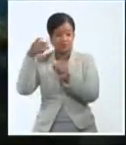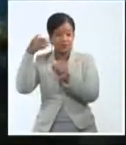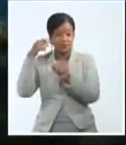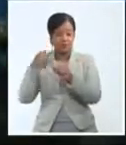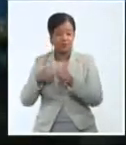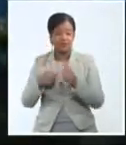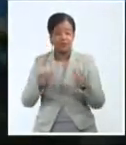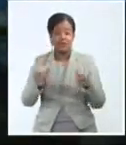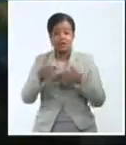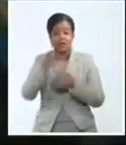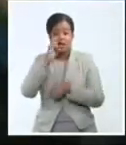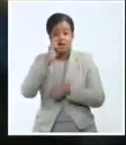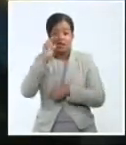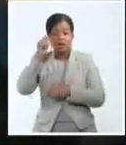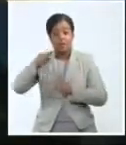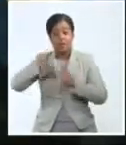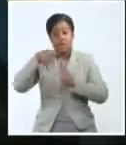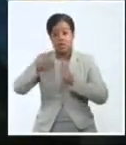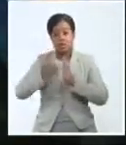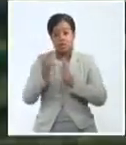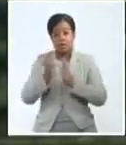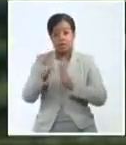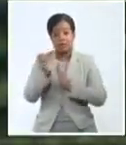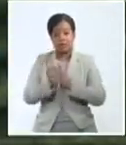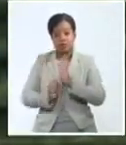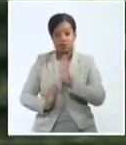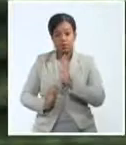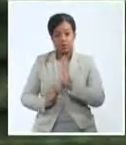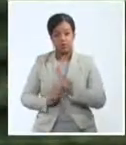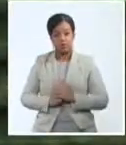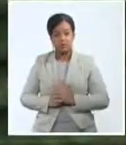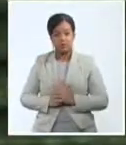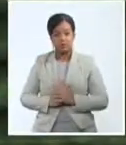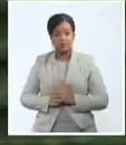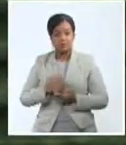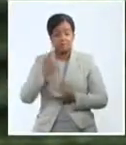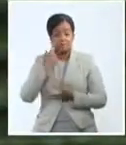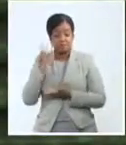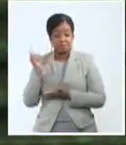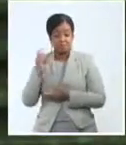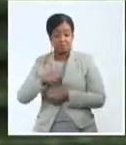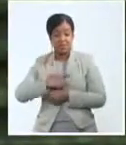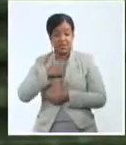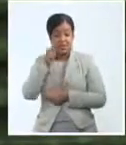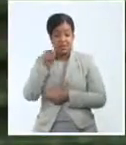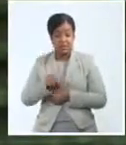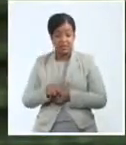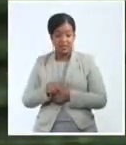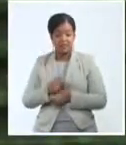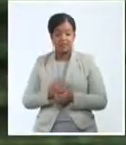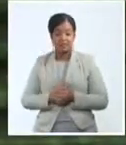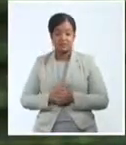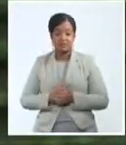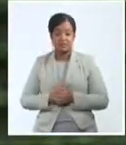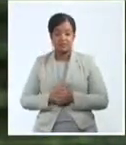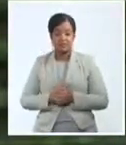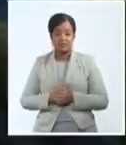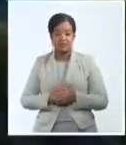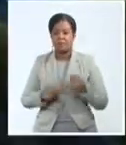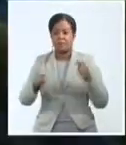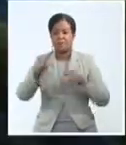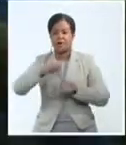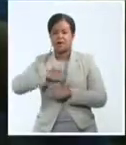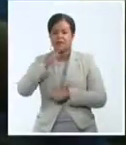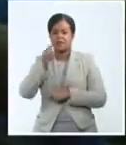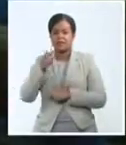Enrique Álvarez. En la escritura del guión lo acompañó Liena Domínguez, quien también es la editora. En los roles protagónicos están